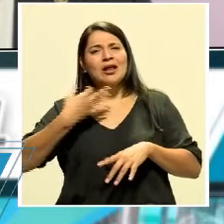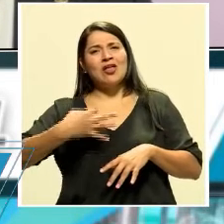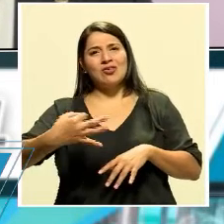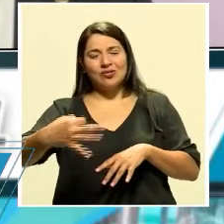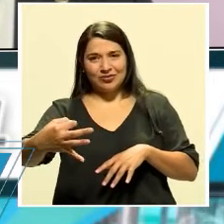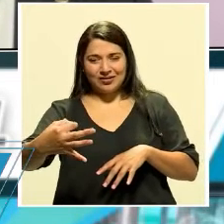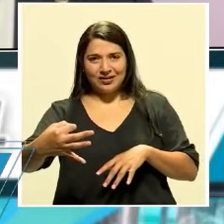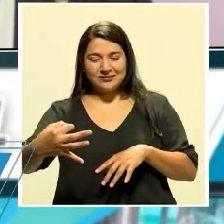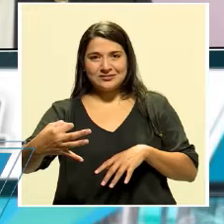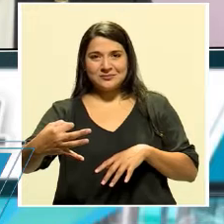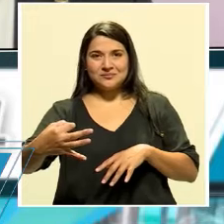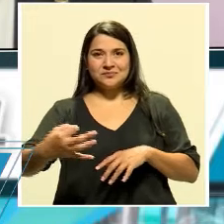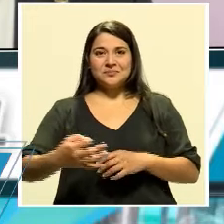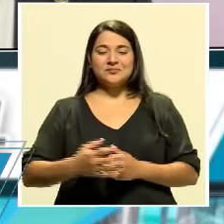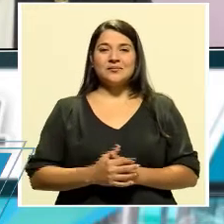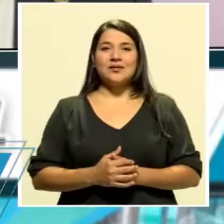que